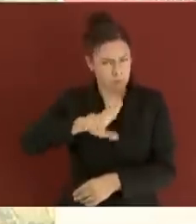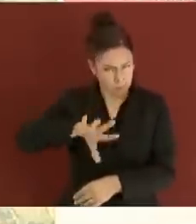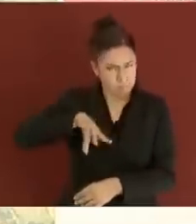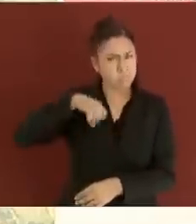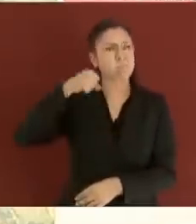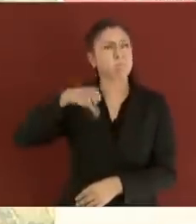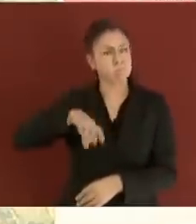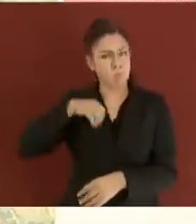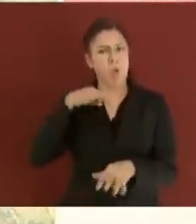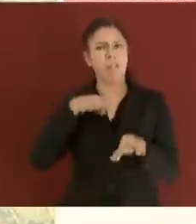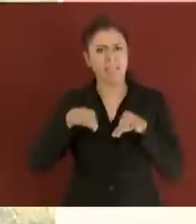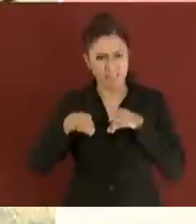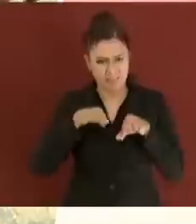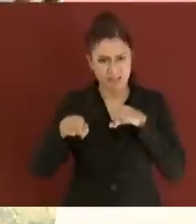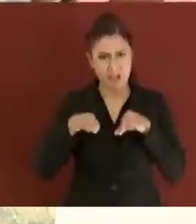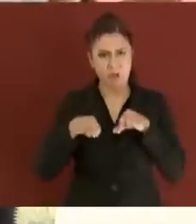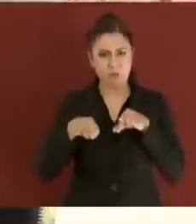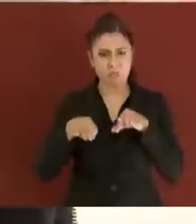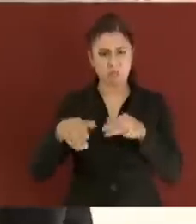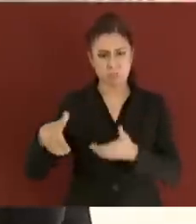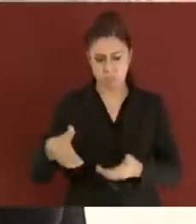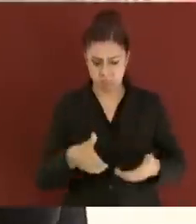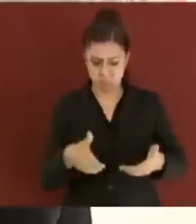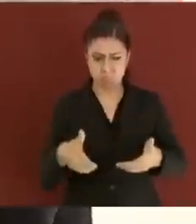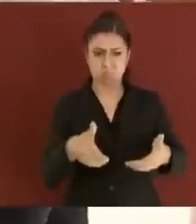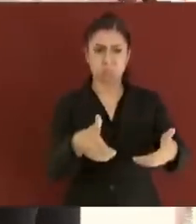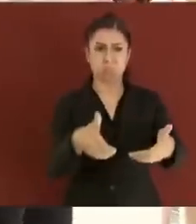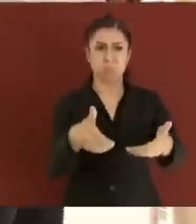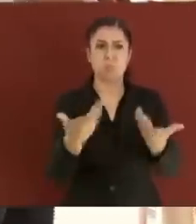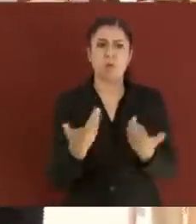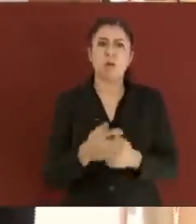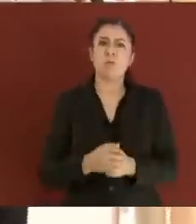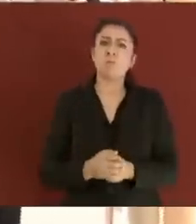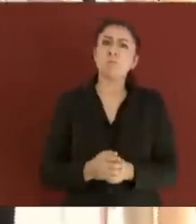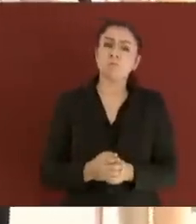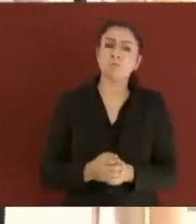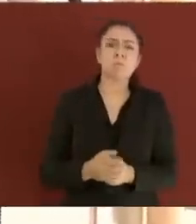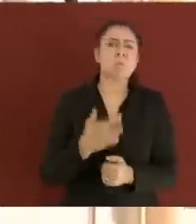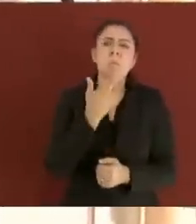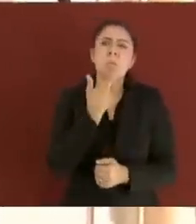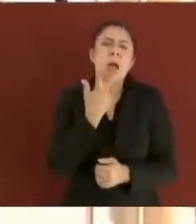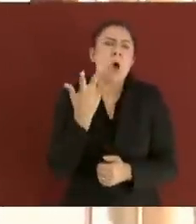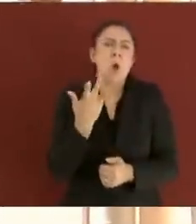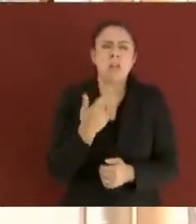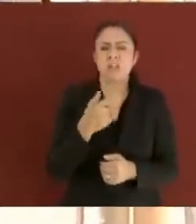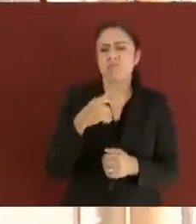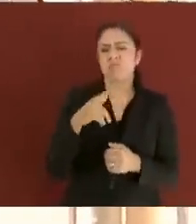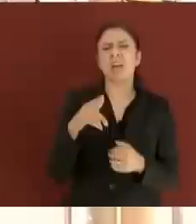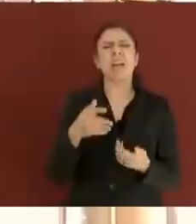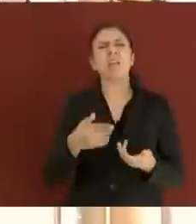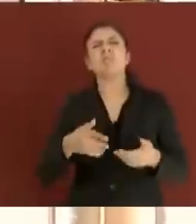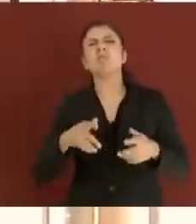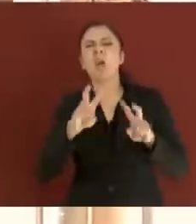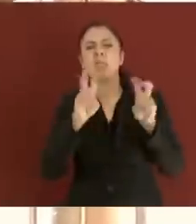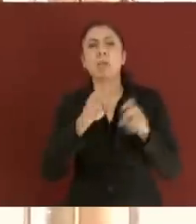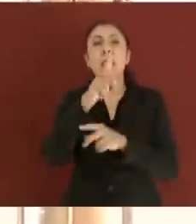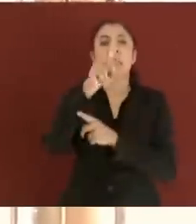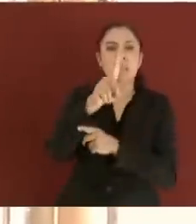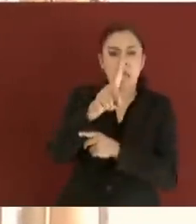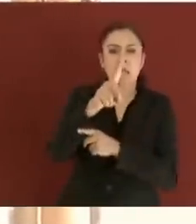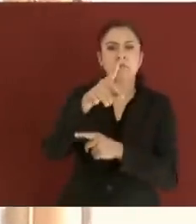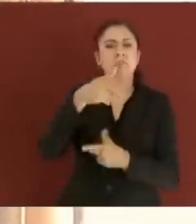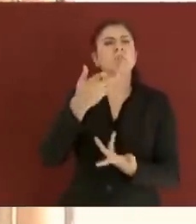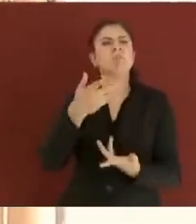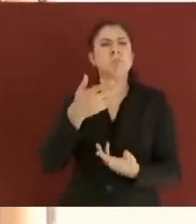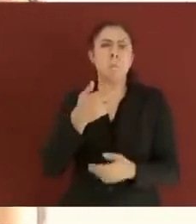Las características es un camino tipo D, que es un poco mejor que un camino rural, vamos a ampliar a 7